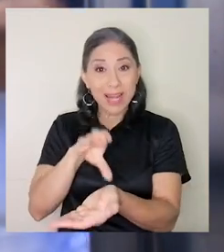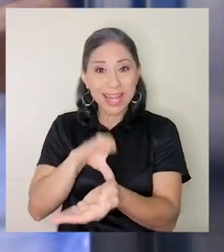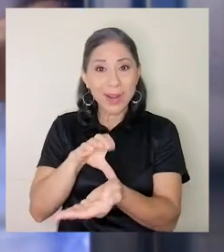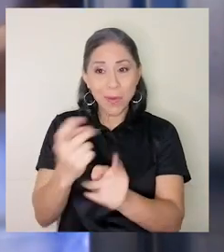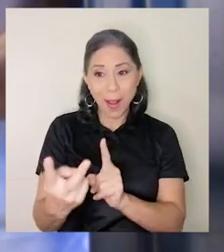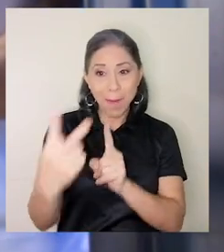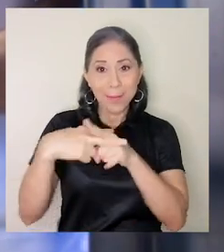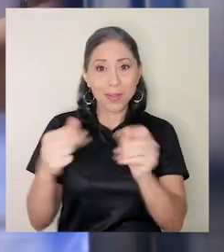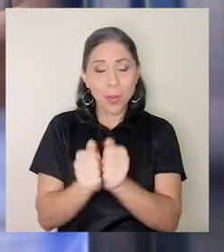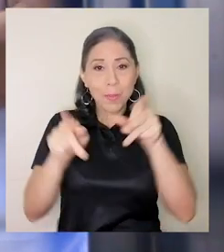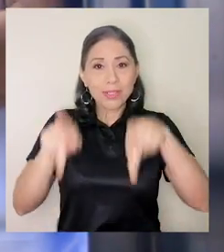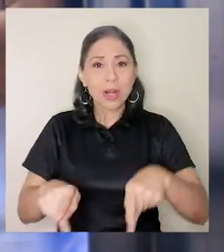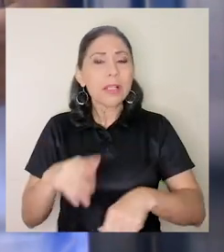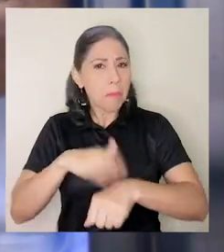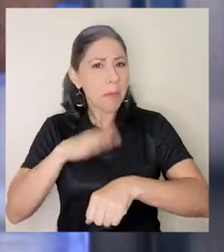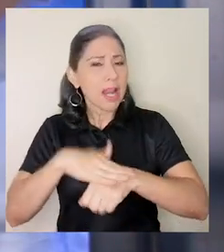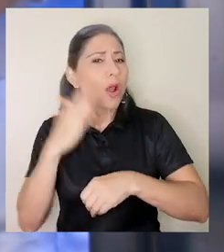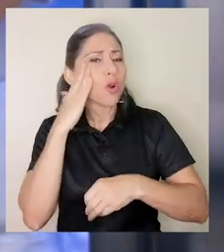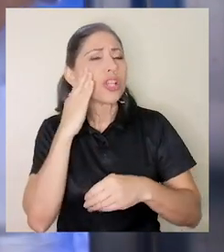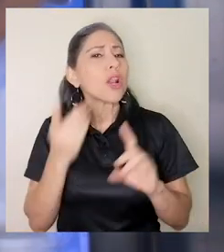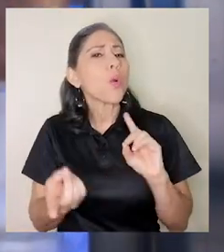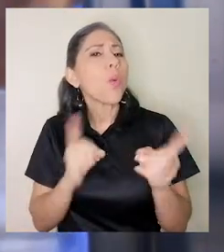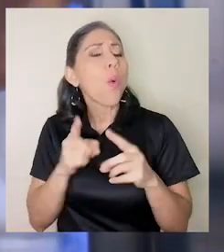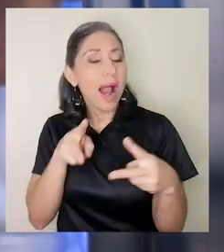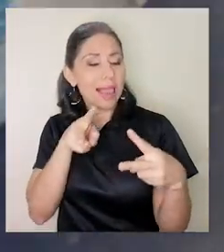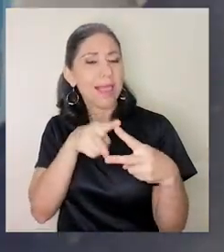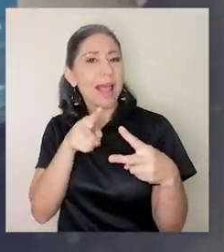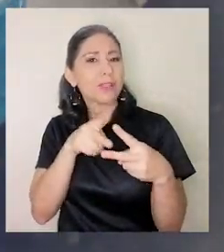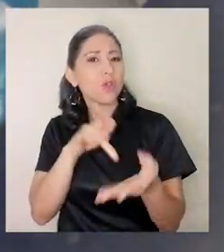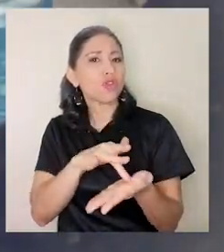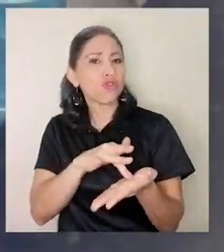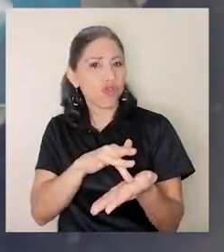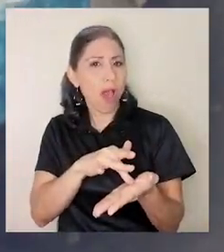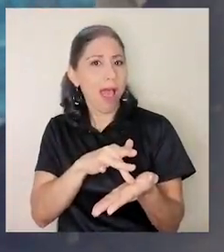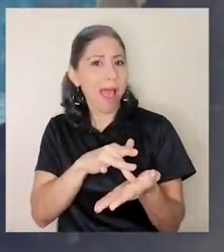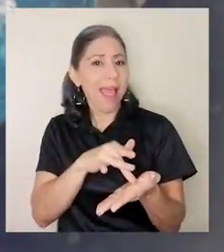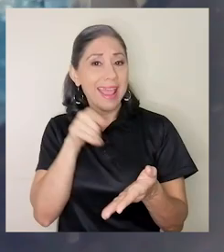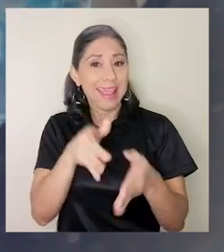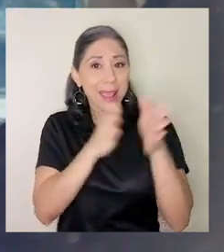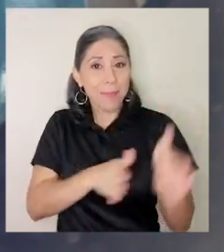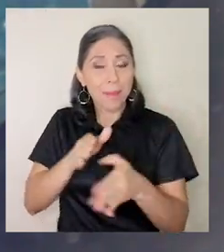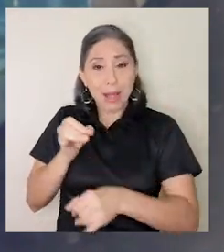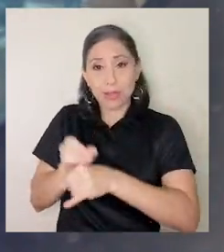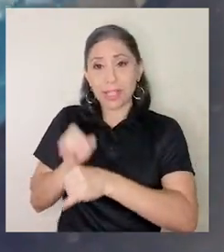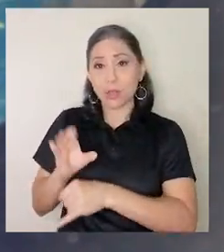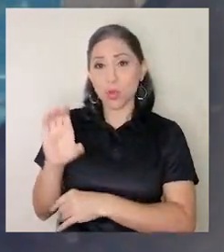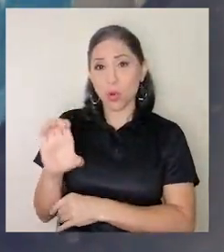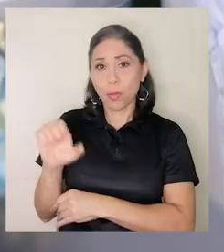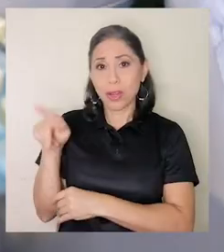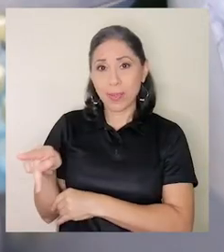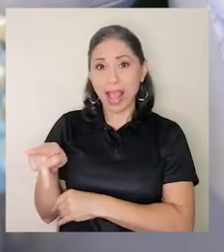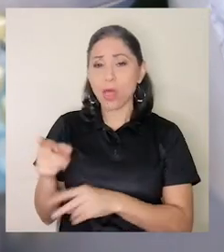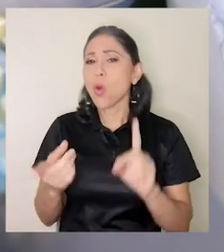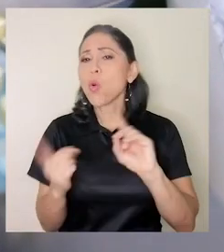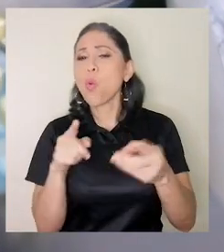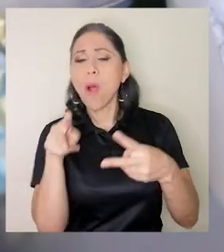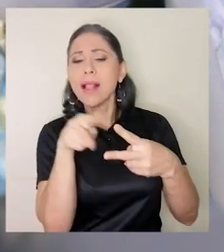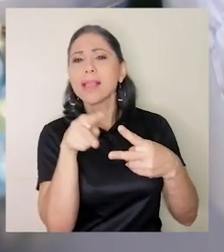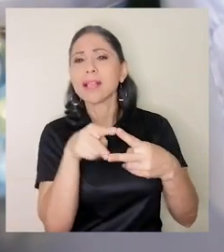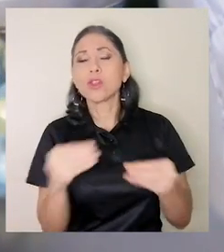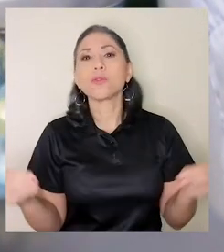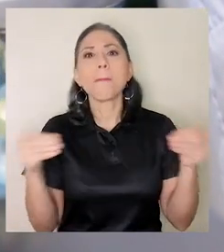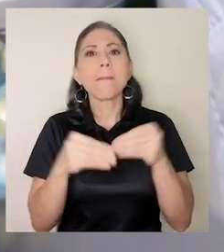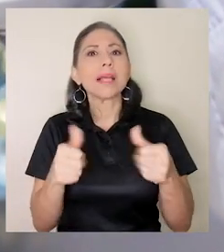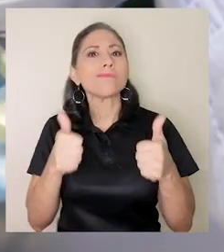dos formulaciones preparadas por el Instituto Clodomiro Picado resulta más eficaz en los pacientes. La idea es